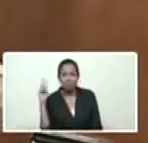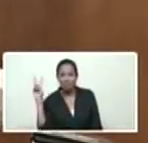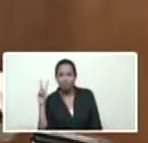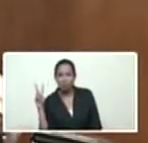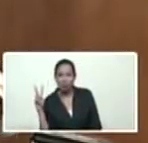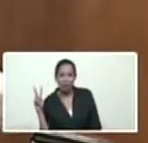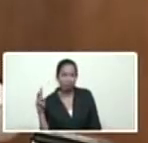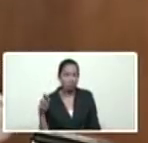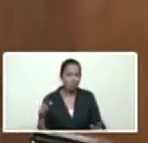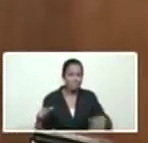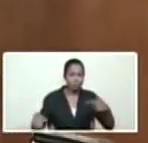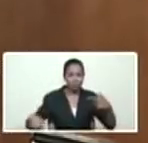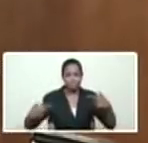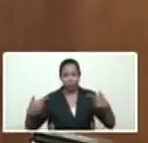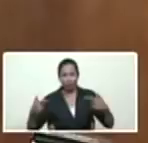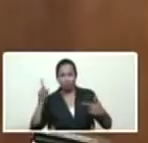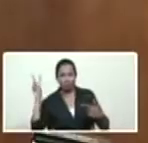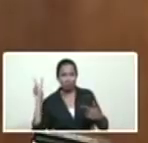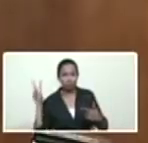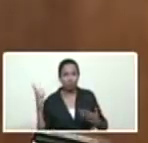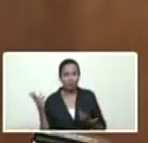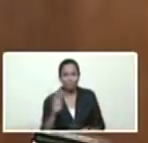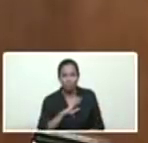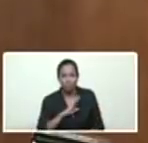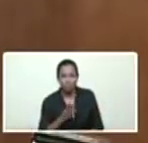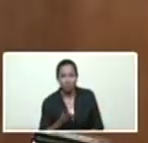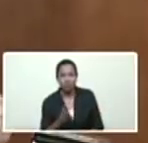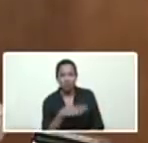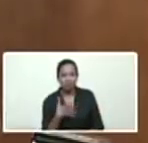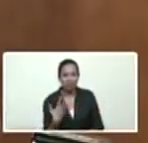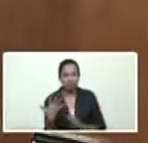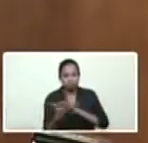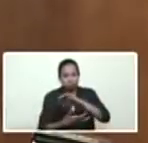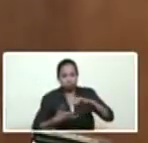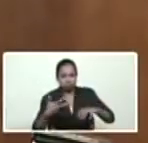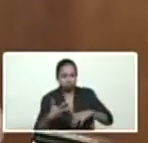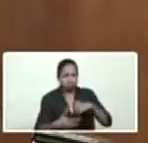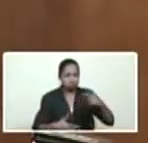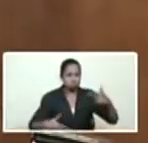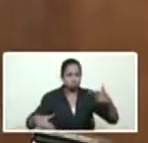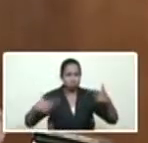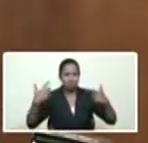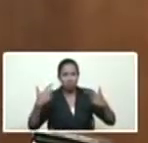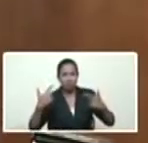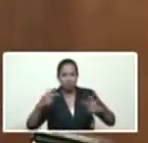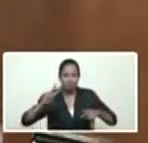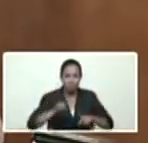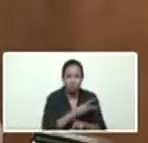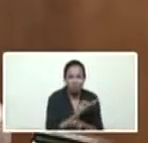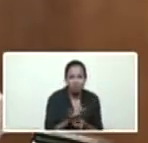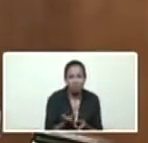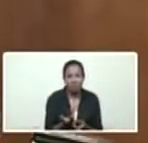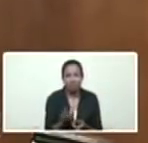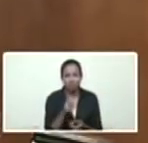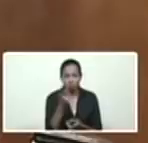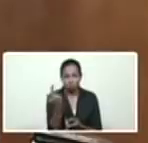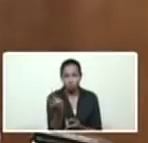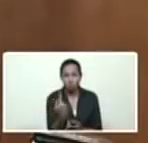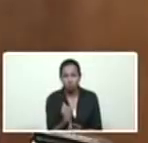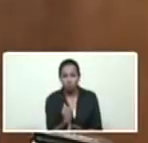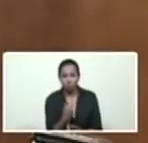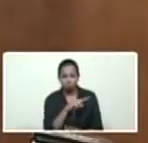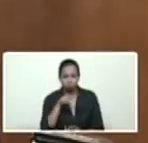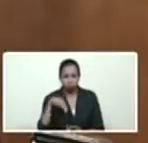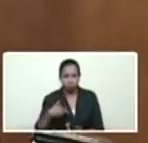civil quieren llevar al país a un caos de enfrentamiento y violencia y tú y yo y